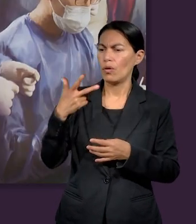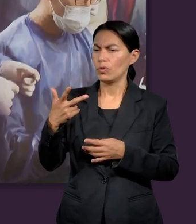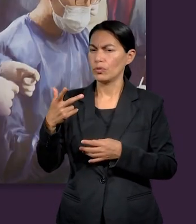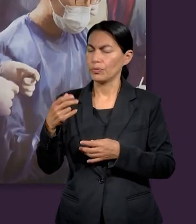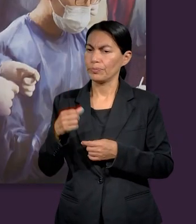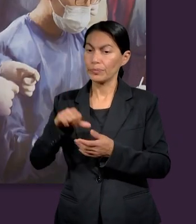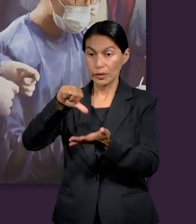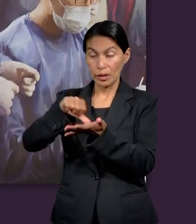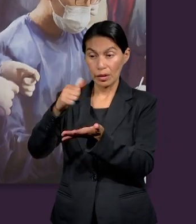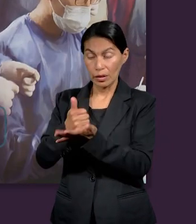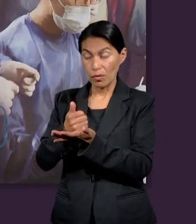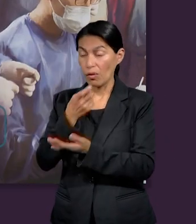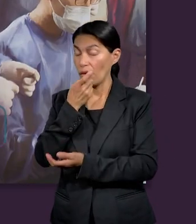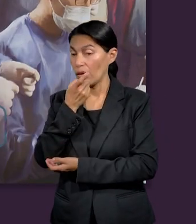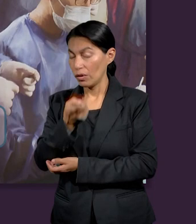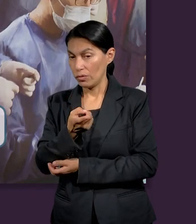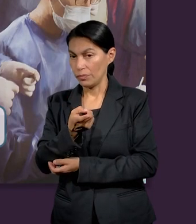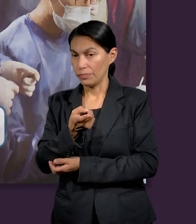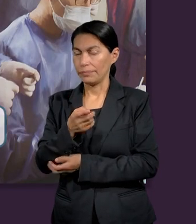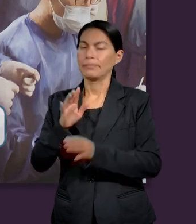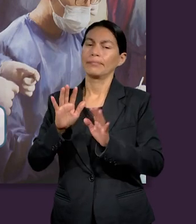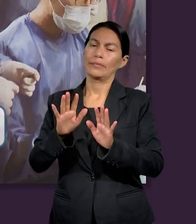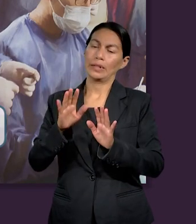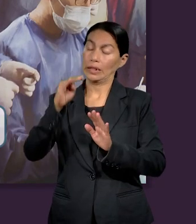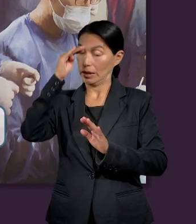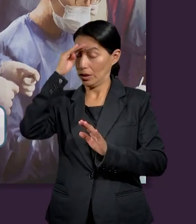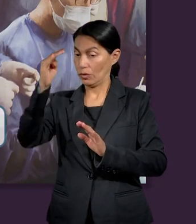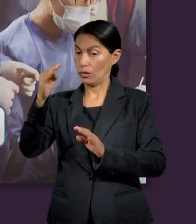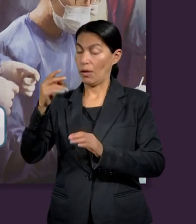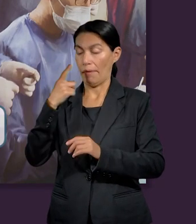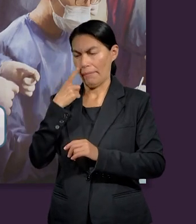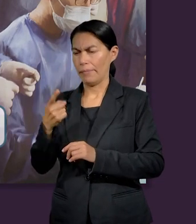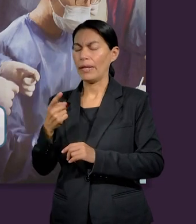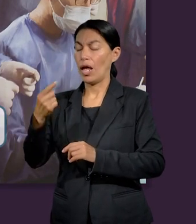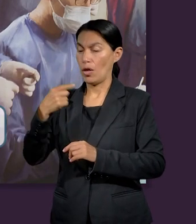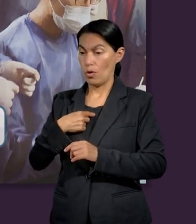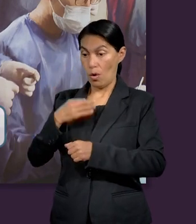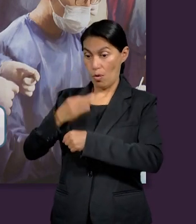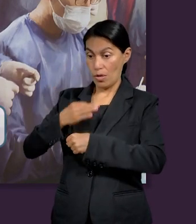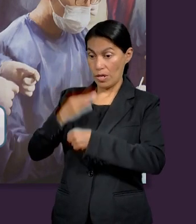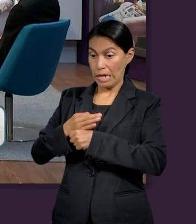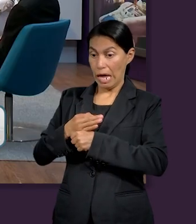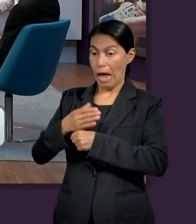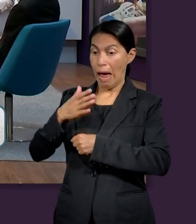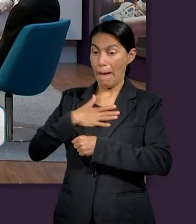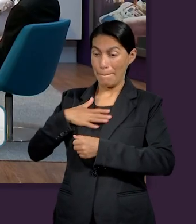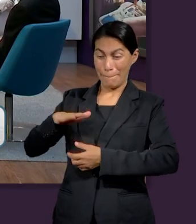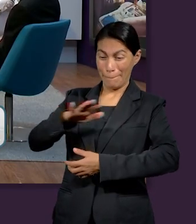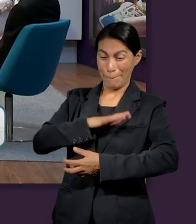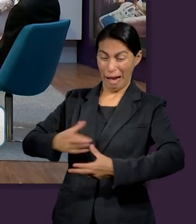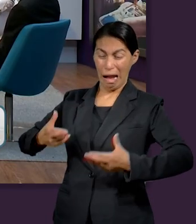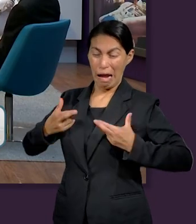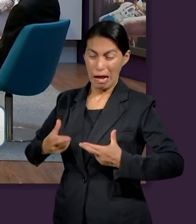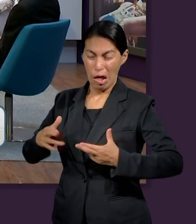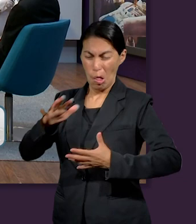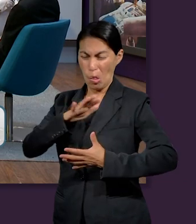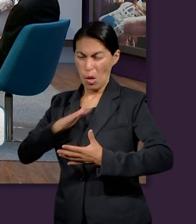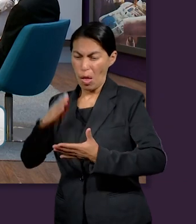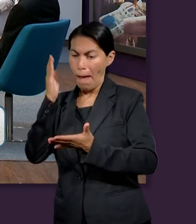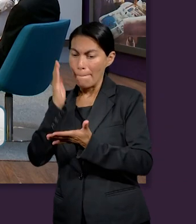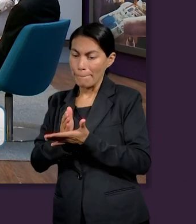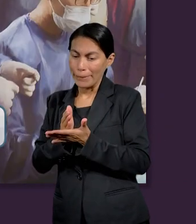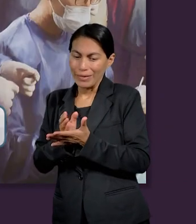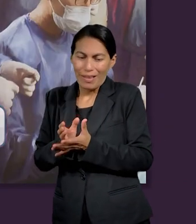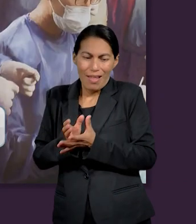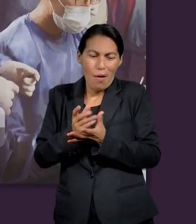19 8 pero saqueo dijo resueltamente mira señor ahora mismo voy a dar a los pobres la mitad de